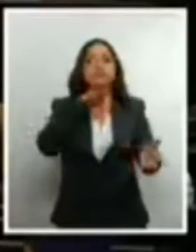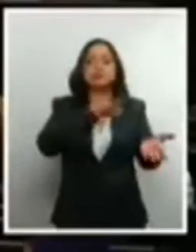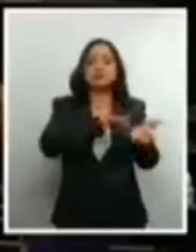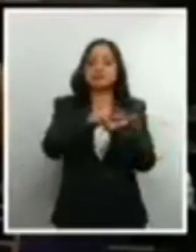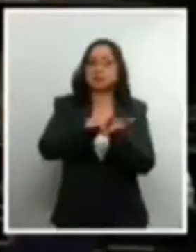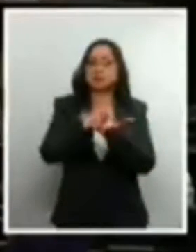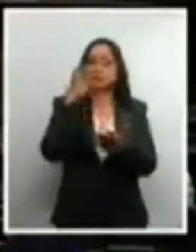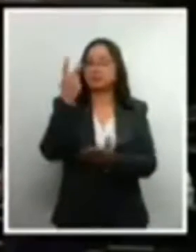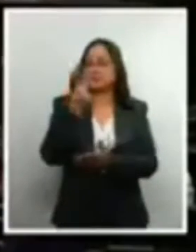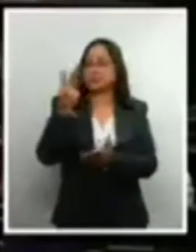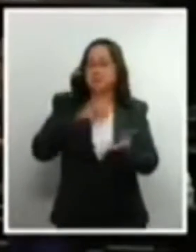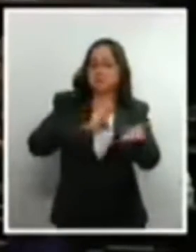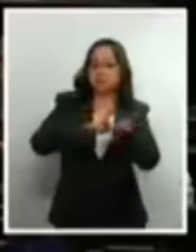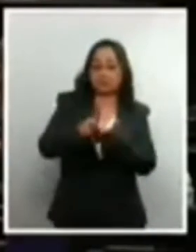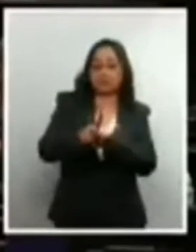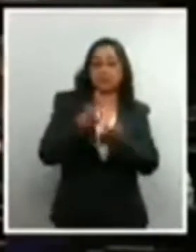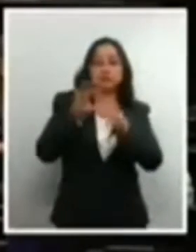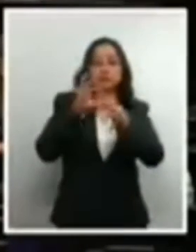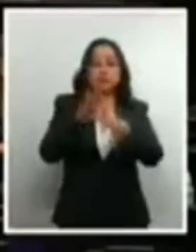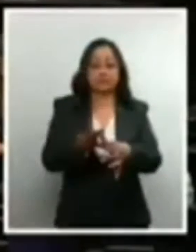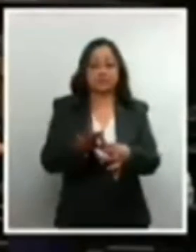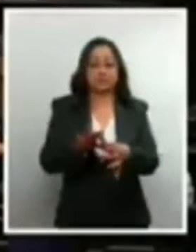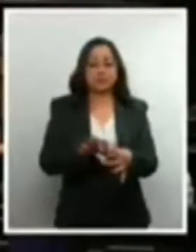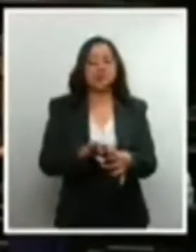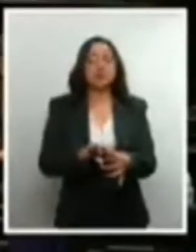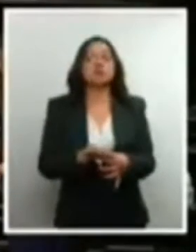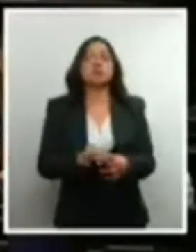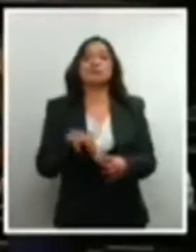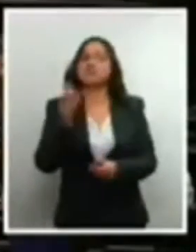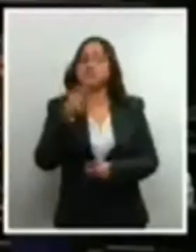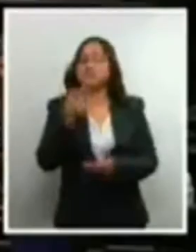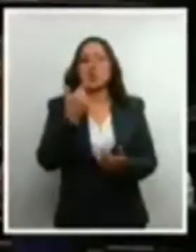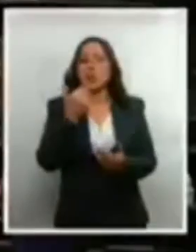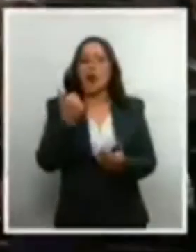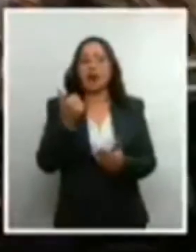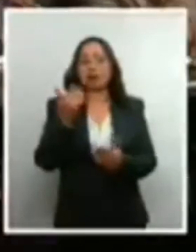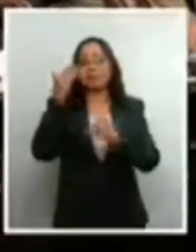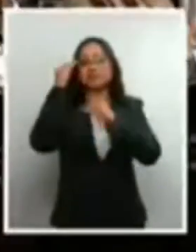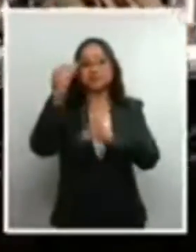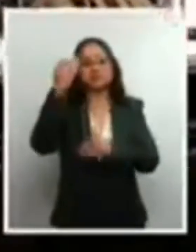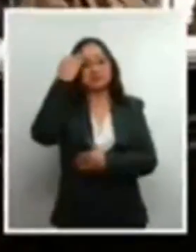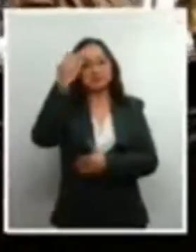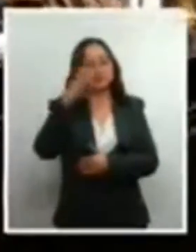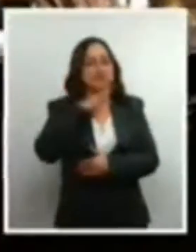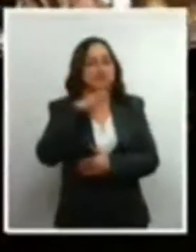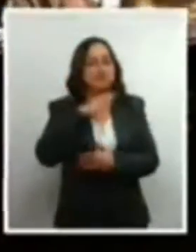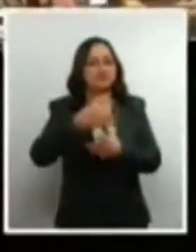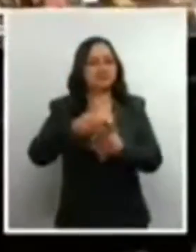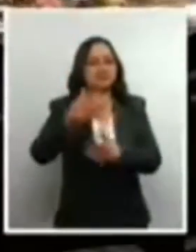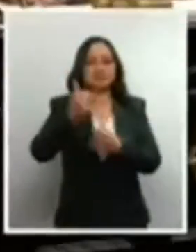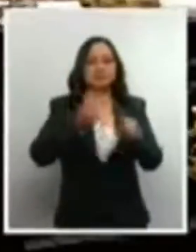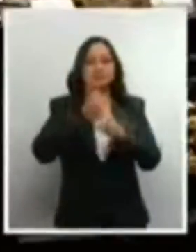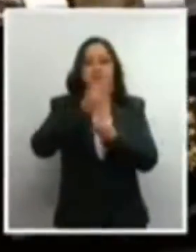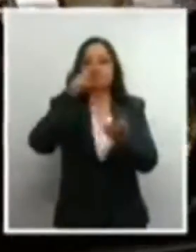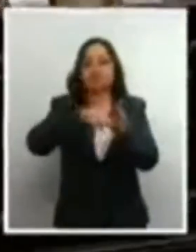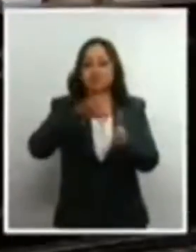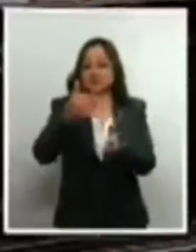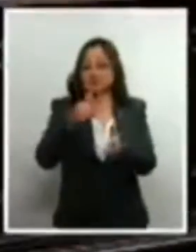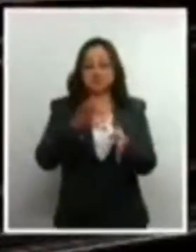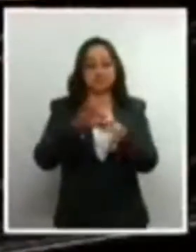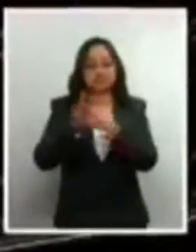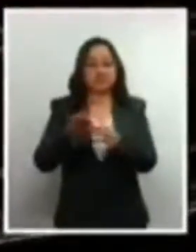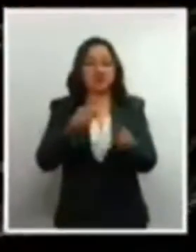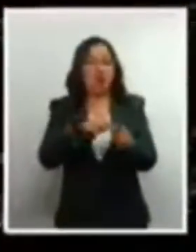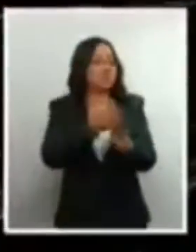ponderación de ambos derechos en esa sentencia perdieron ya vigencia con la reforma de 2011. Además,